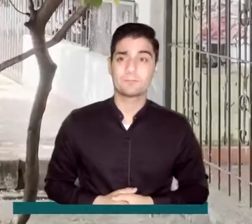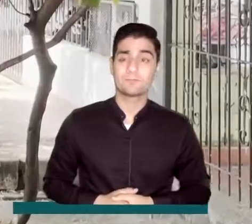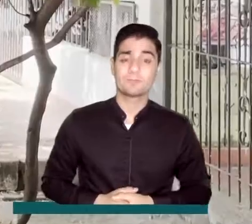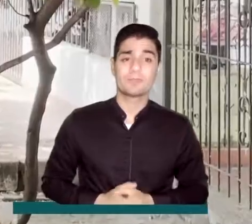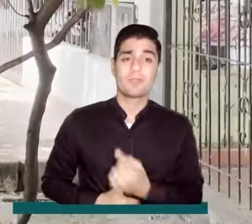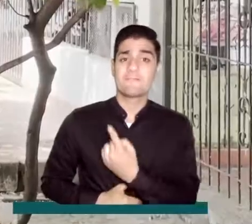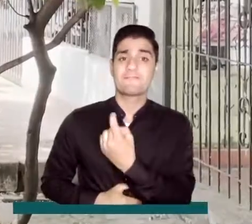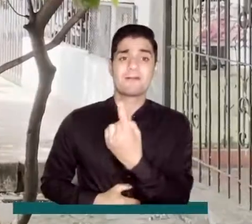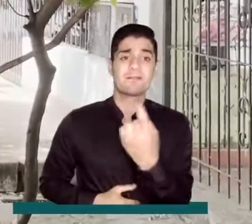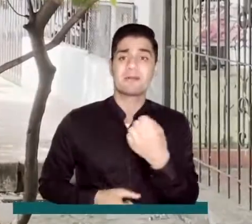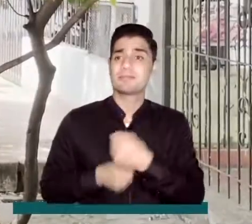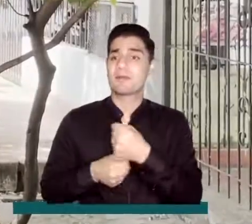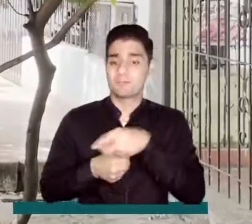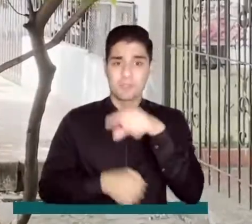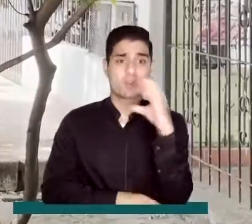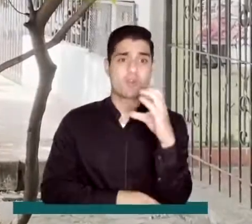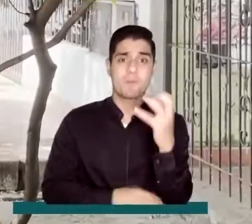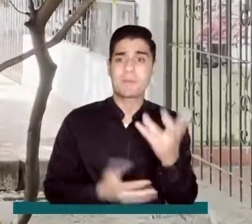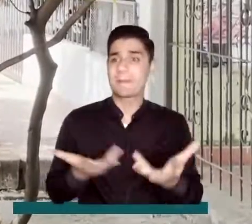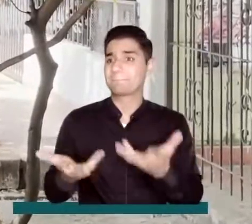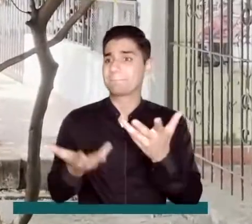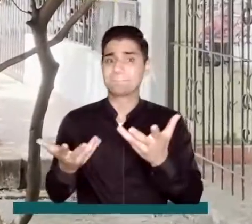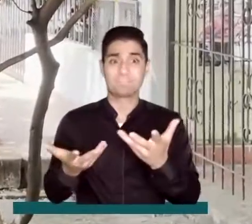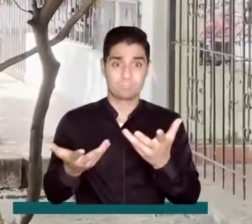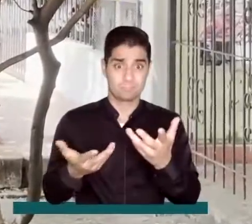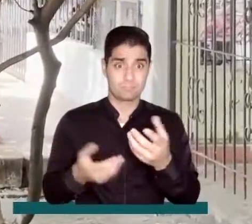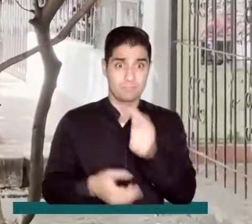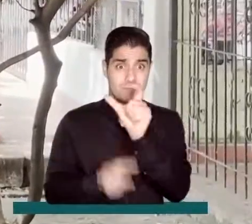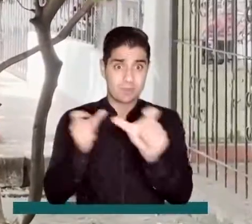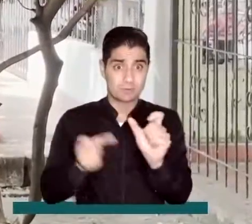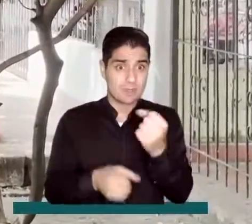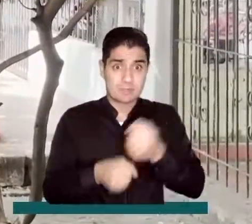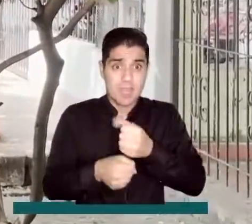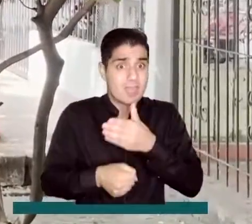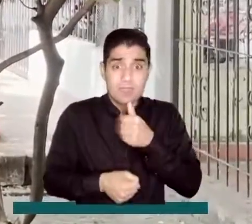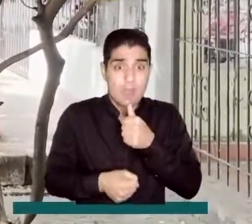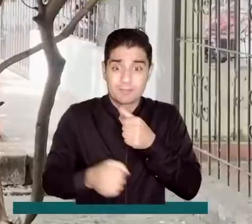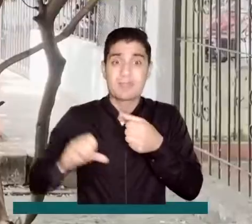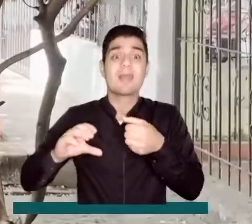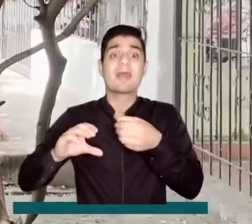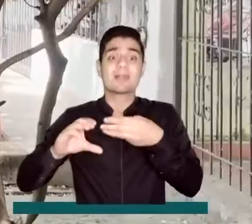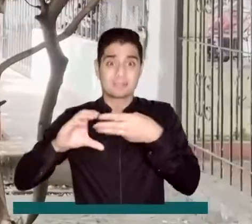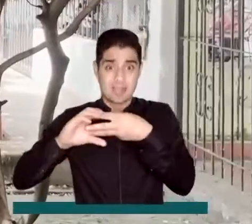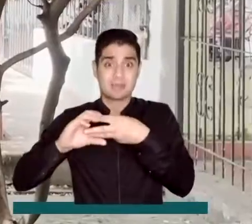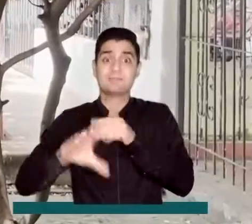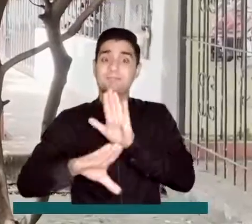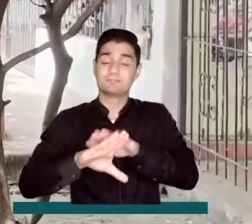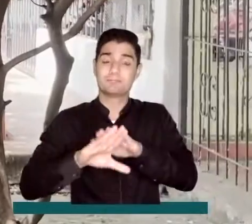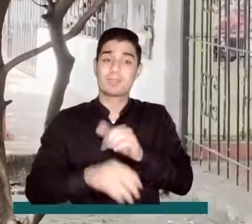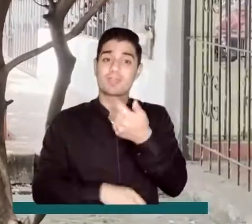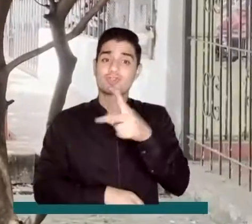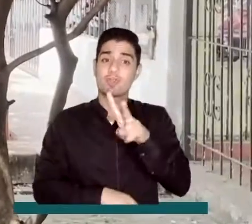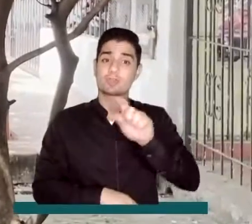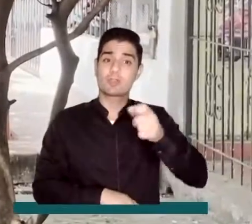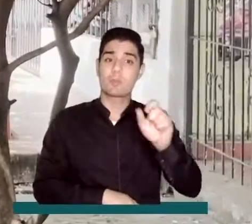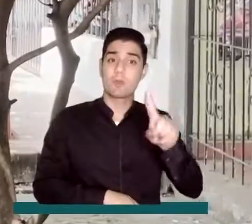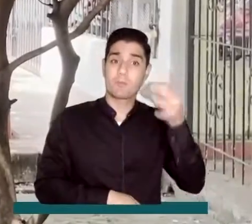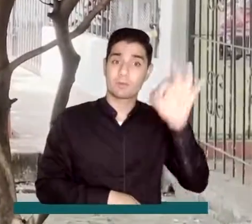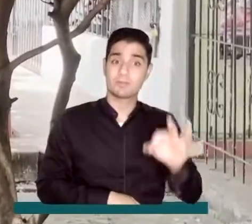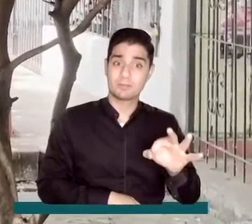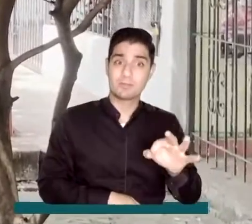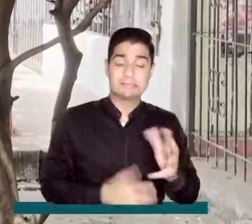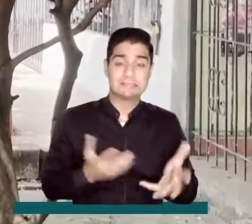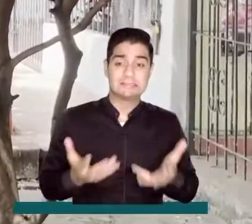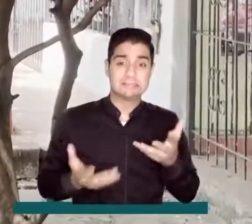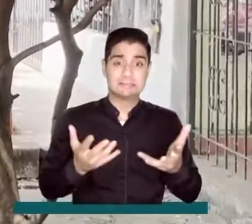La falta de oportunidades laborales en un país como Colombia en el que la tasa de desempleo según el último registro del DANE alcanza el 12,1% es